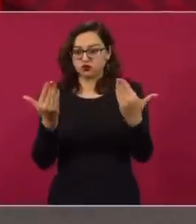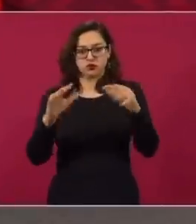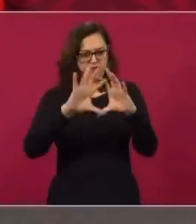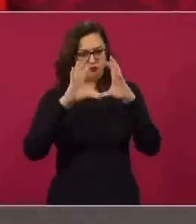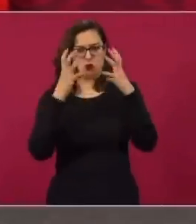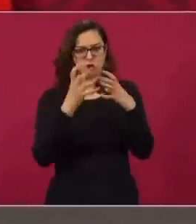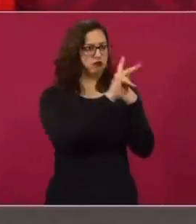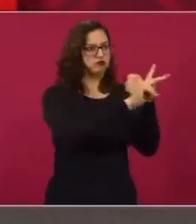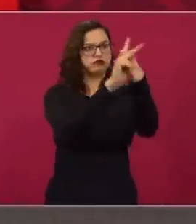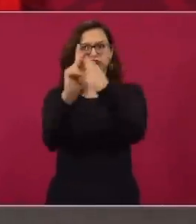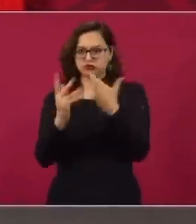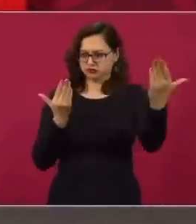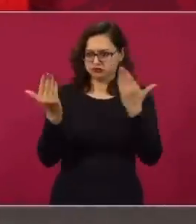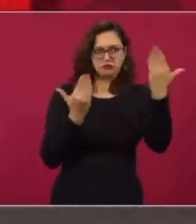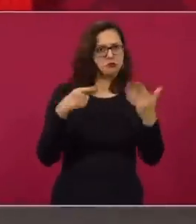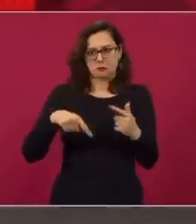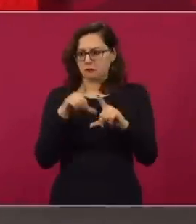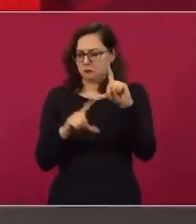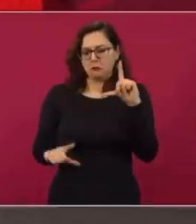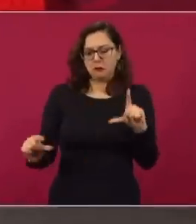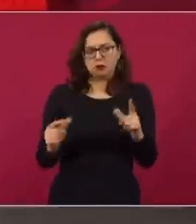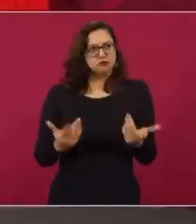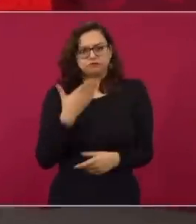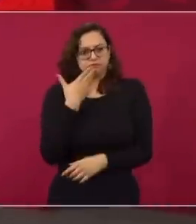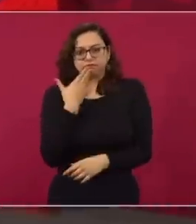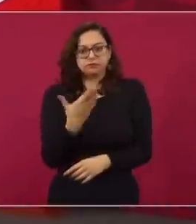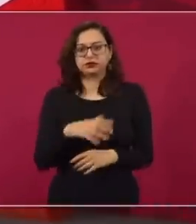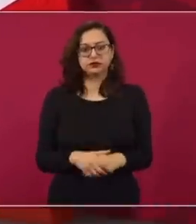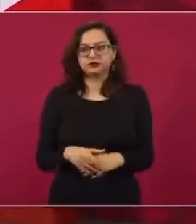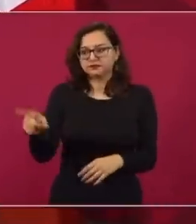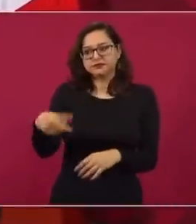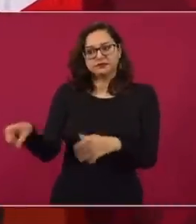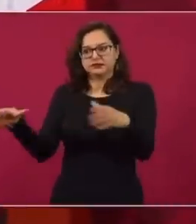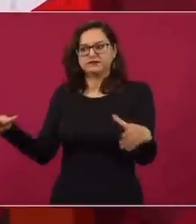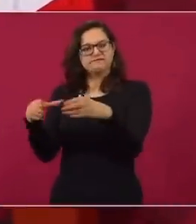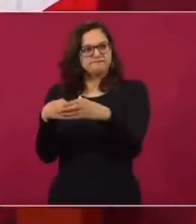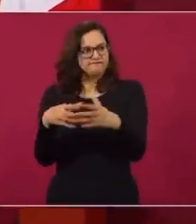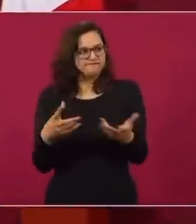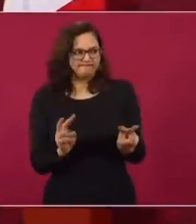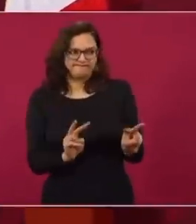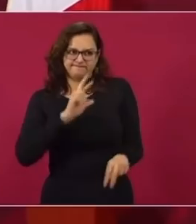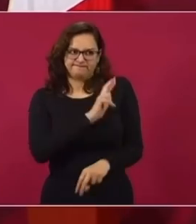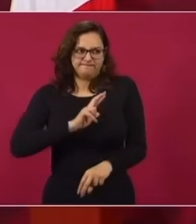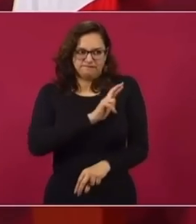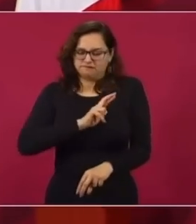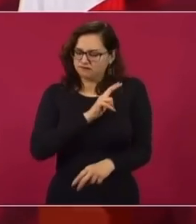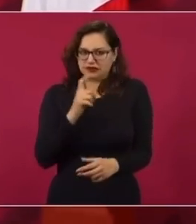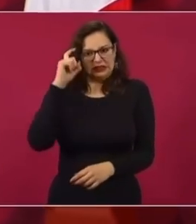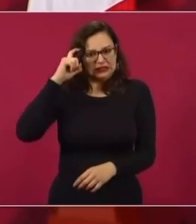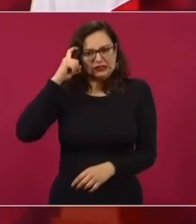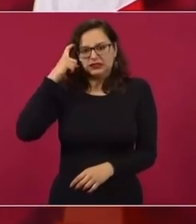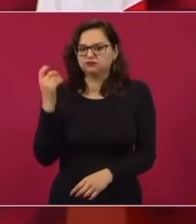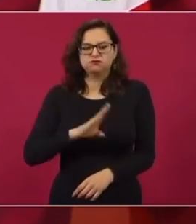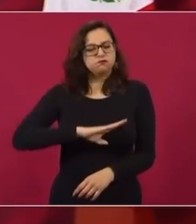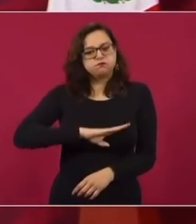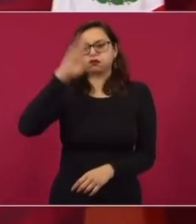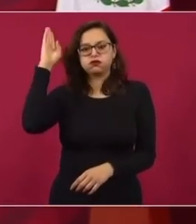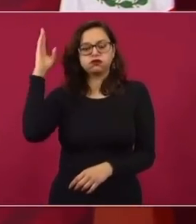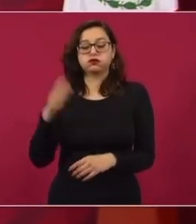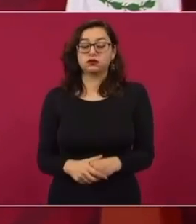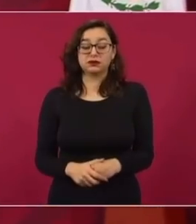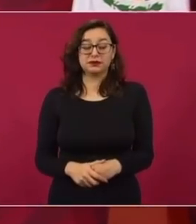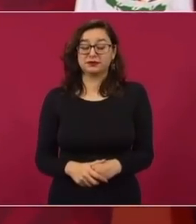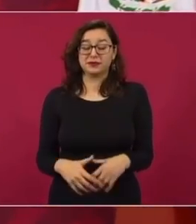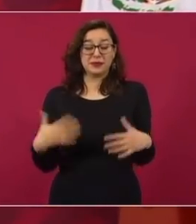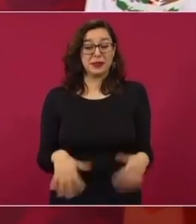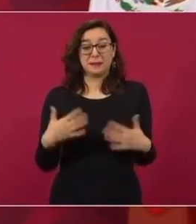concierto de las naciones, pues están obnubilados. sea, es una cosa